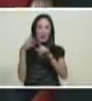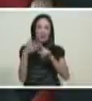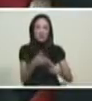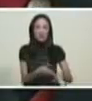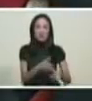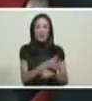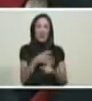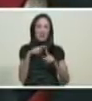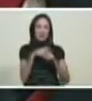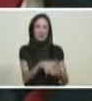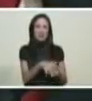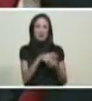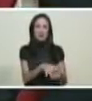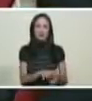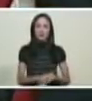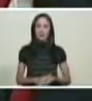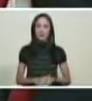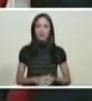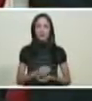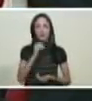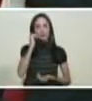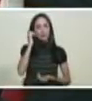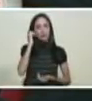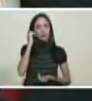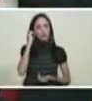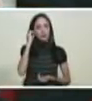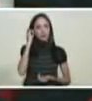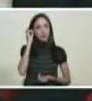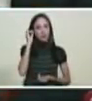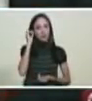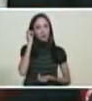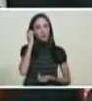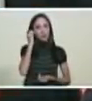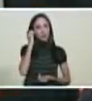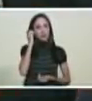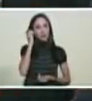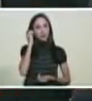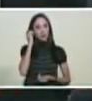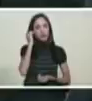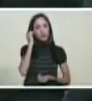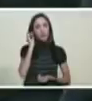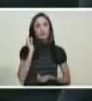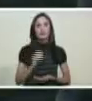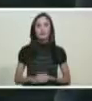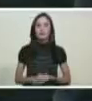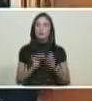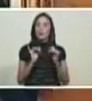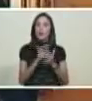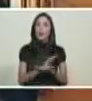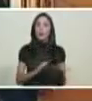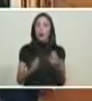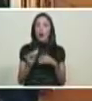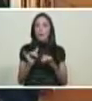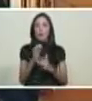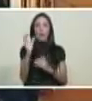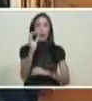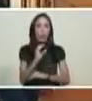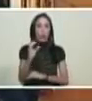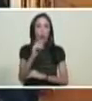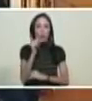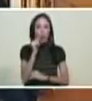y en Colombia tienen una laraca el gobierno de derecha el gobierno de derecha tiene una laraca en Colombia